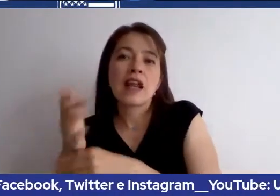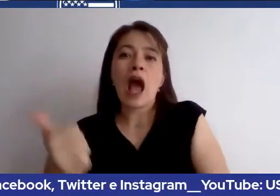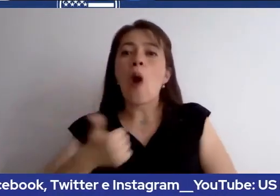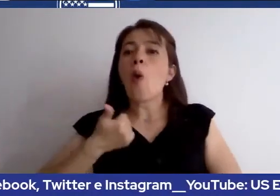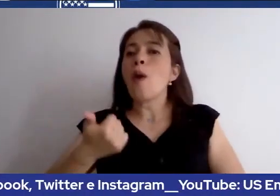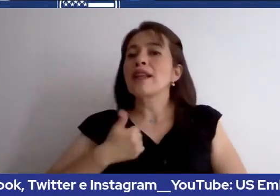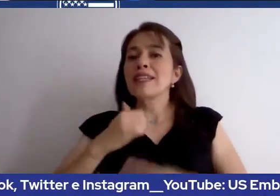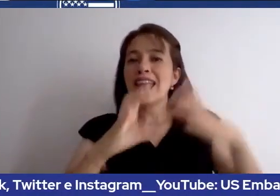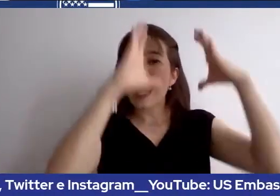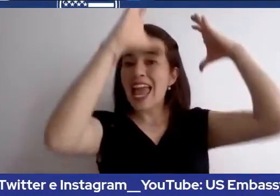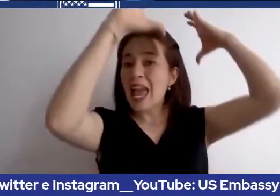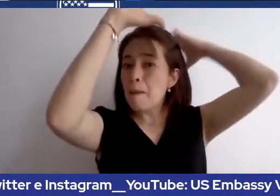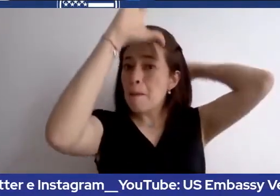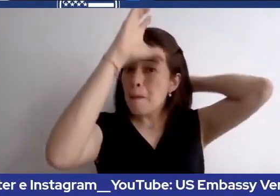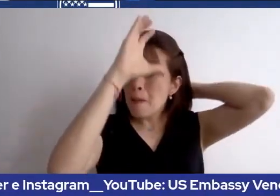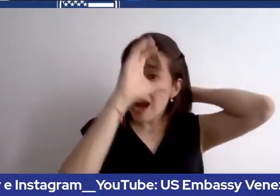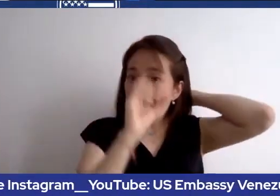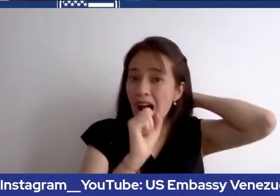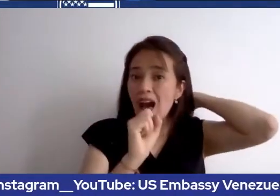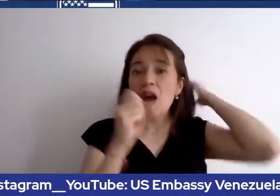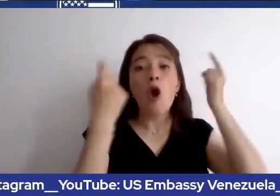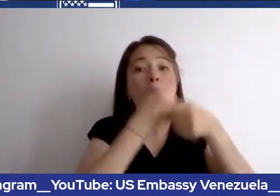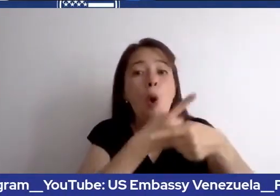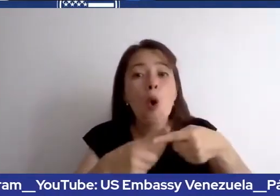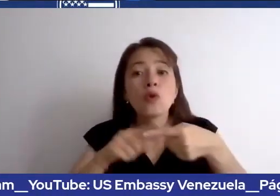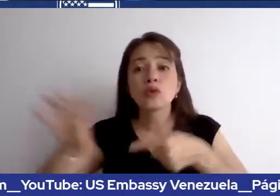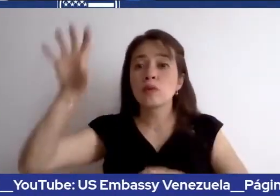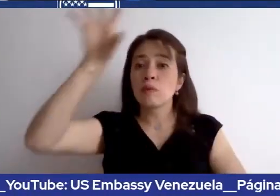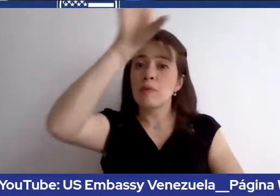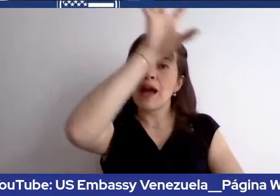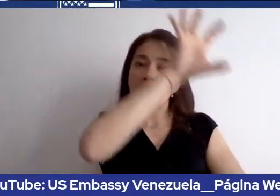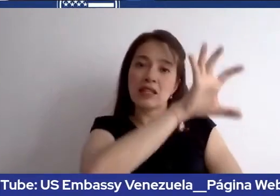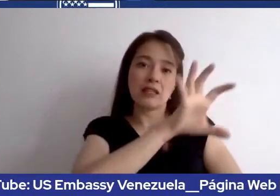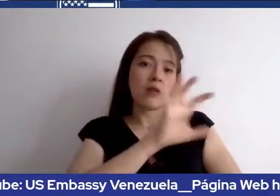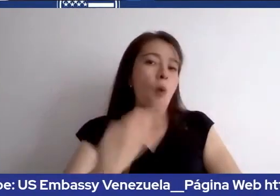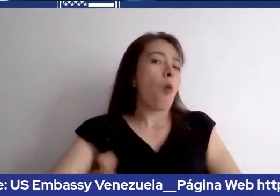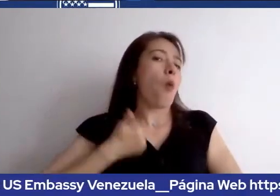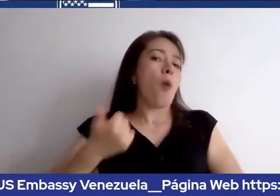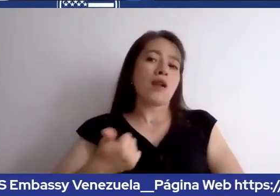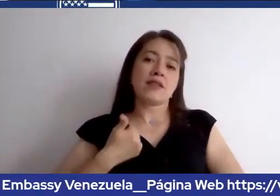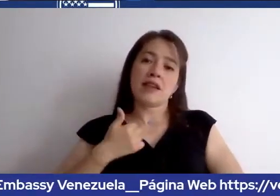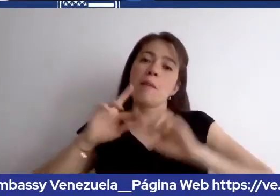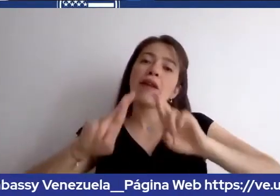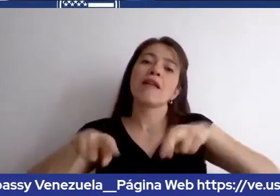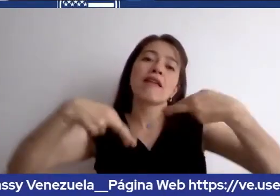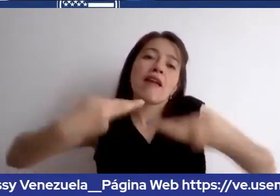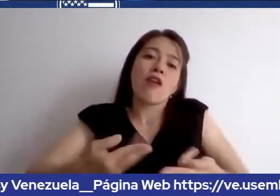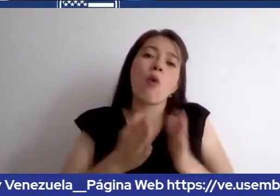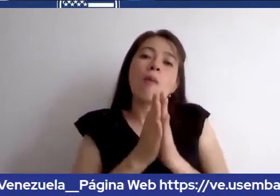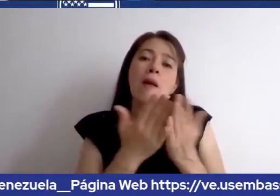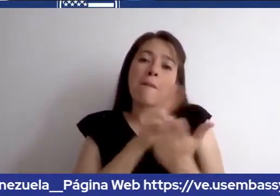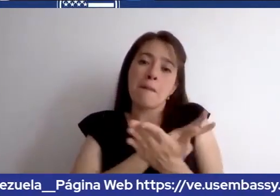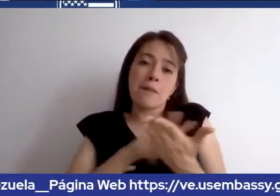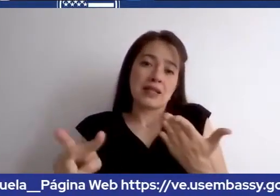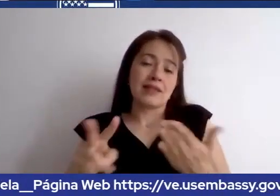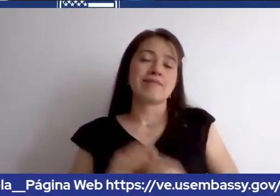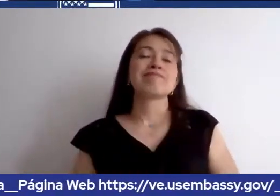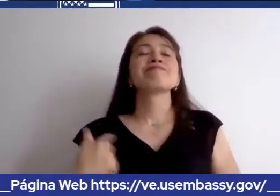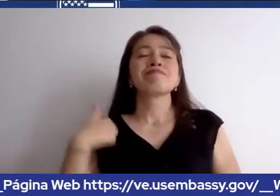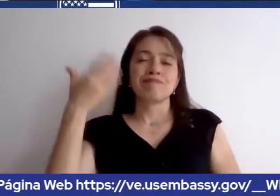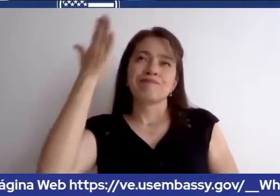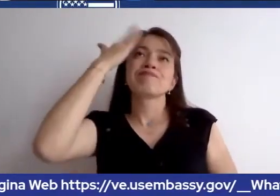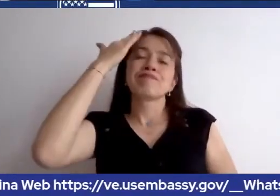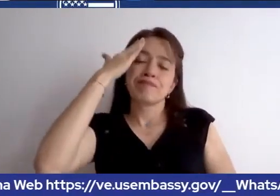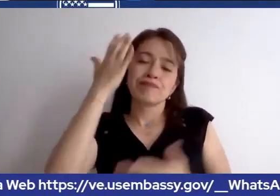mundo para renovar su visa sé que ahora hay algunos